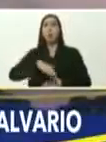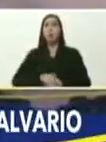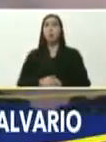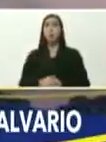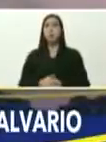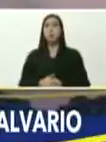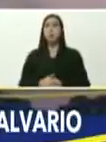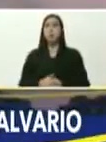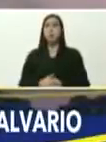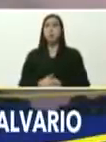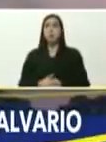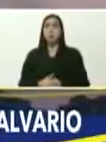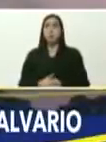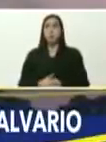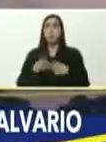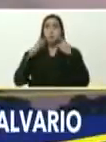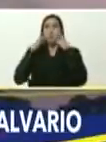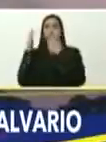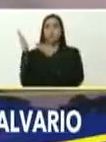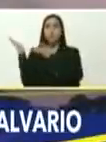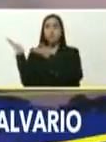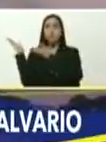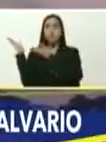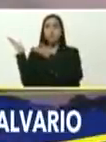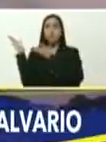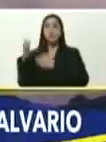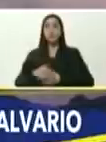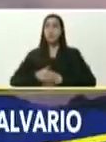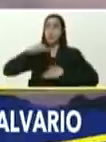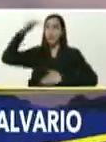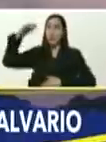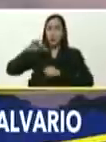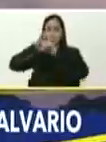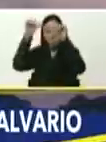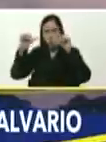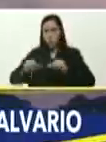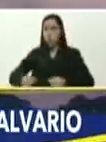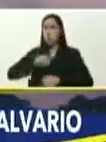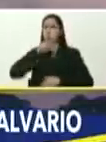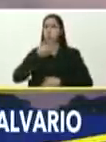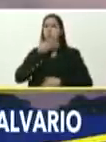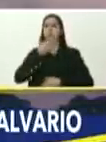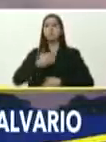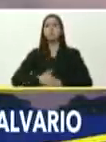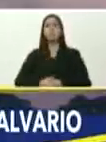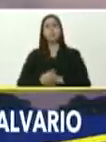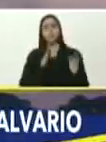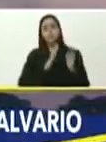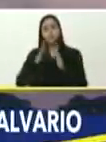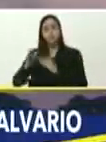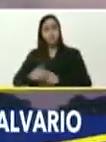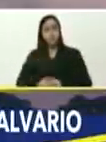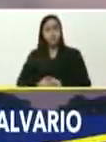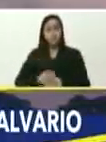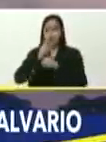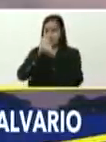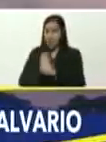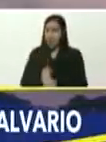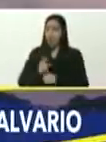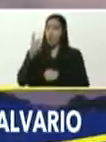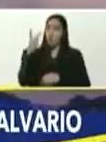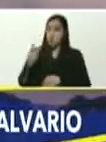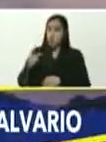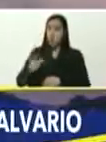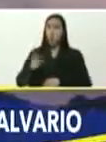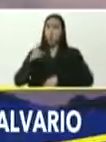fíjense, esta gran obra, esta, es la primera fase, pero viene una segunda fase, mi